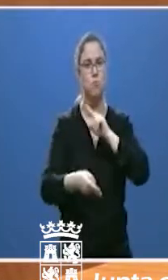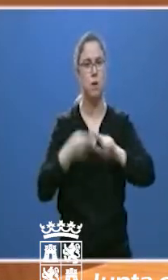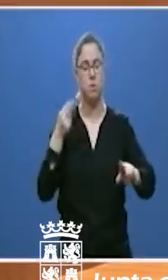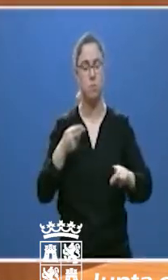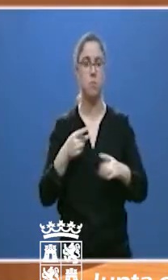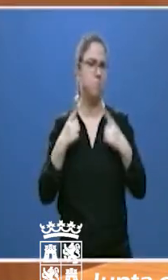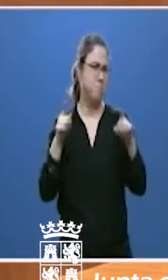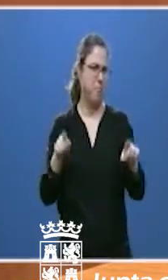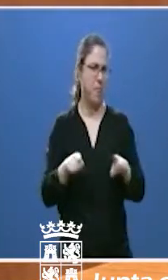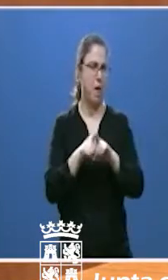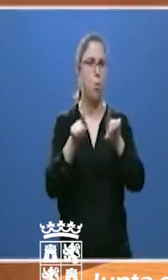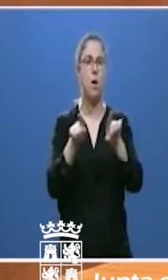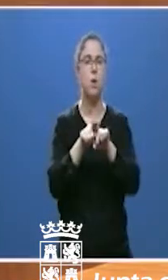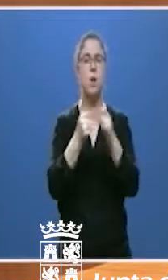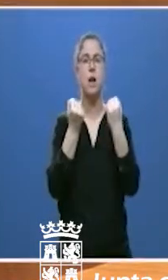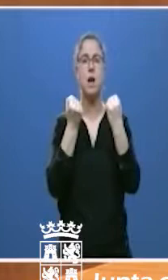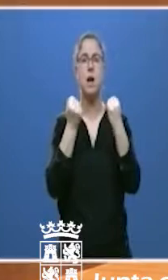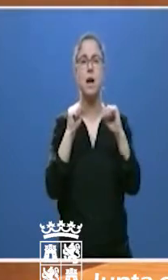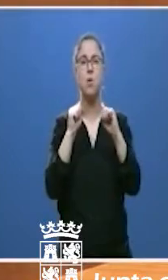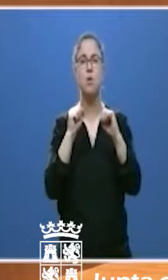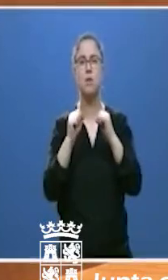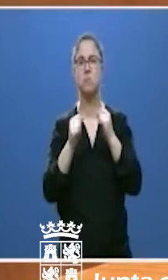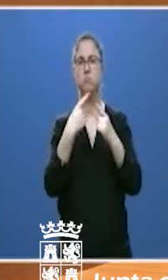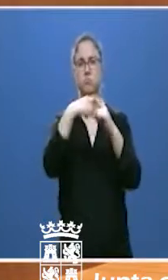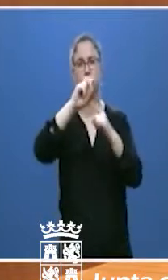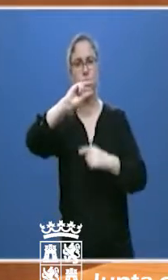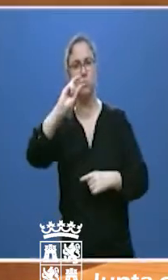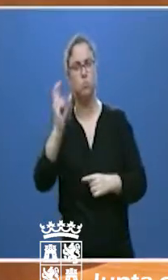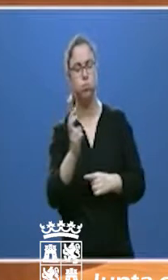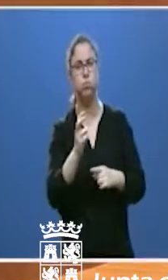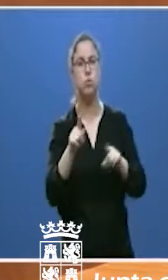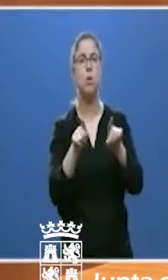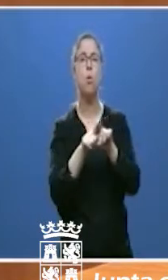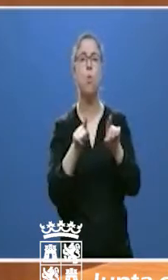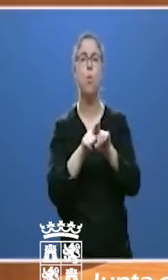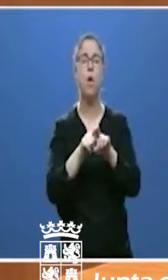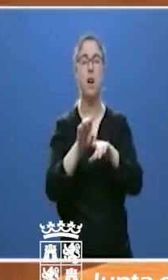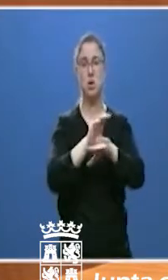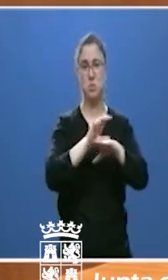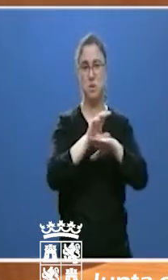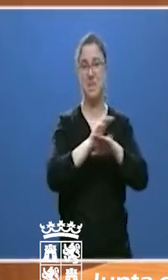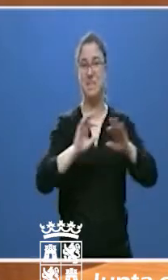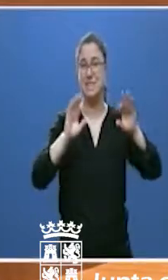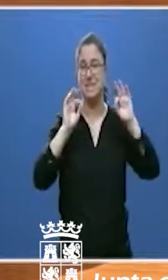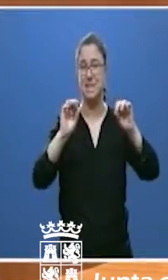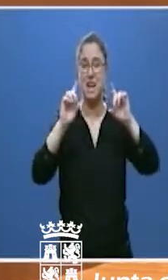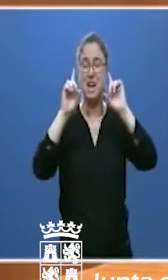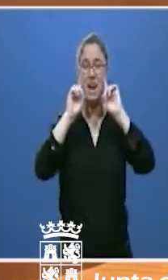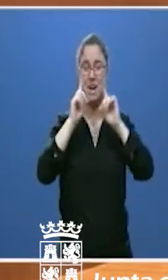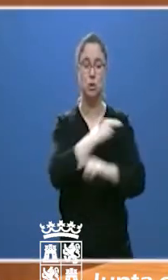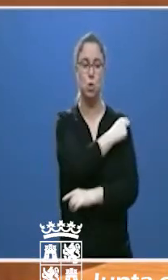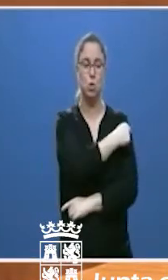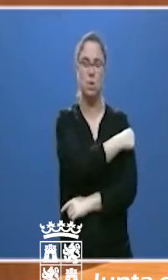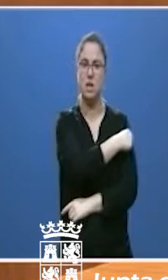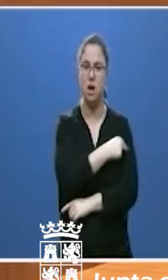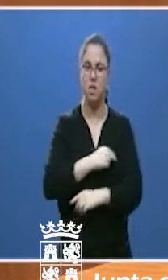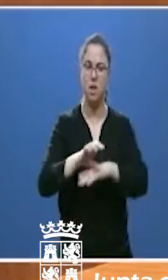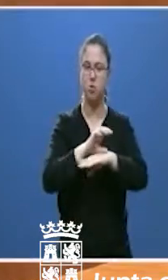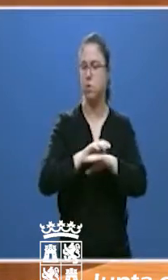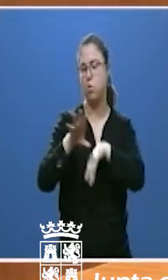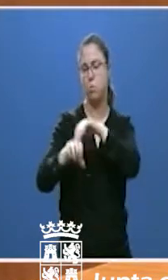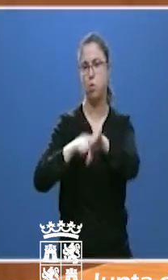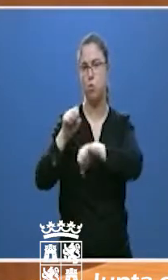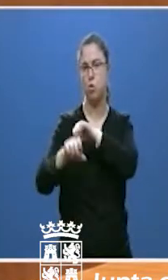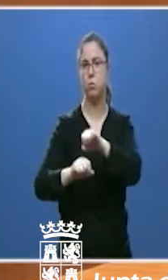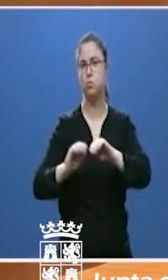perjuicio, lógicamente, de las demás consejerías, en especial la de Sanidad, que siguen realizando las compras